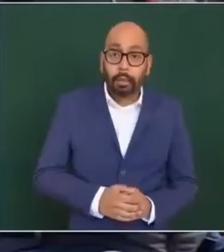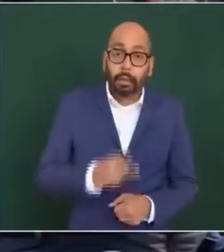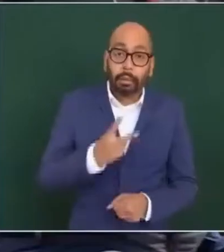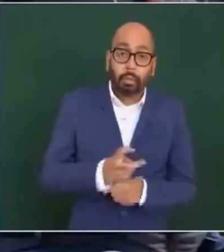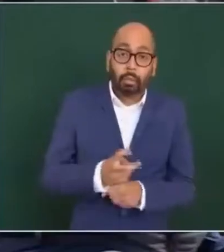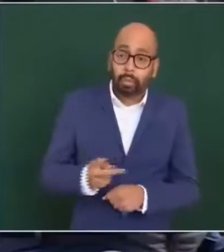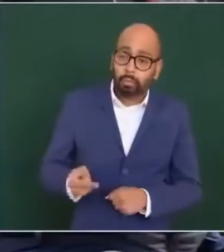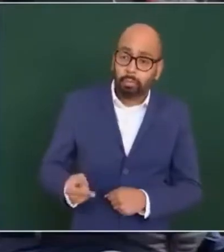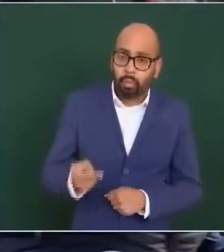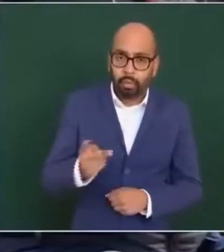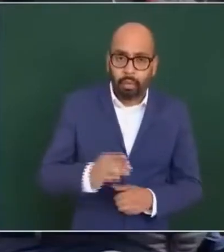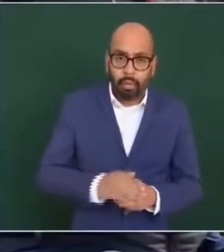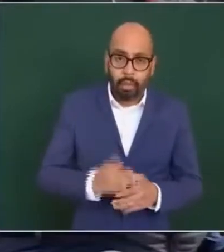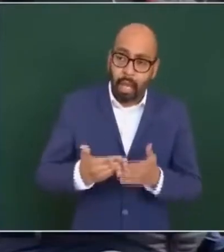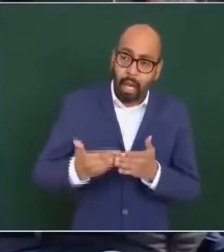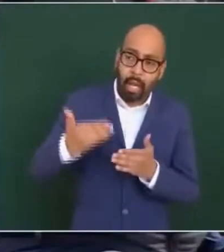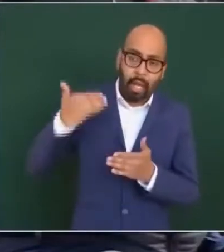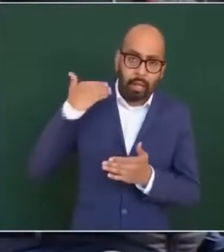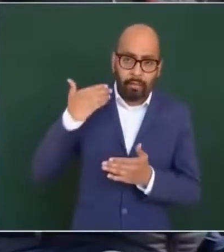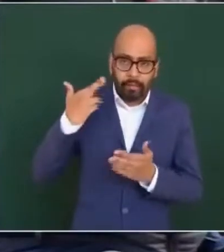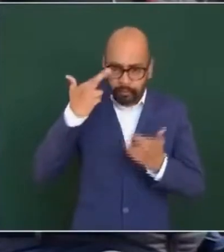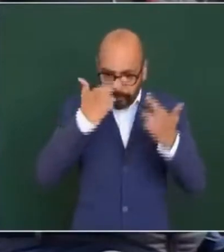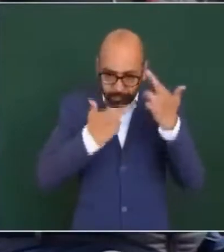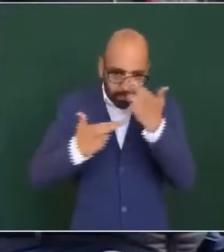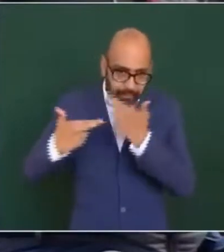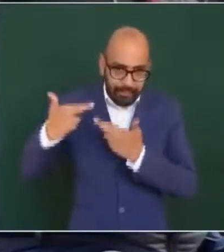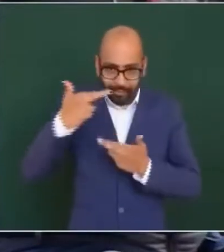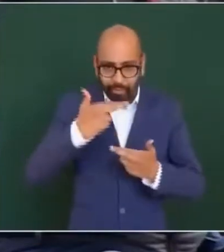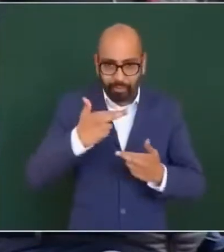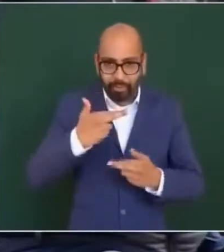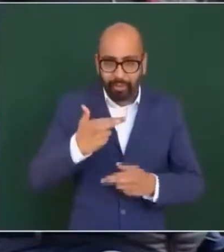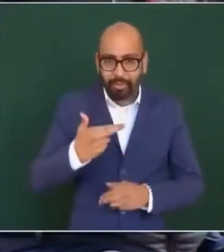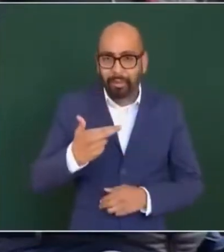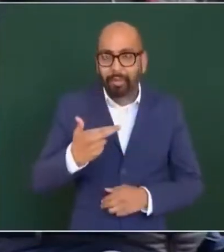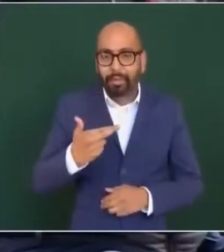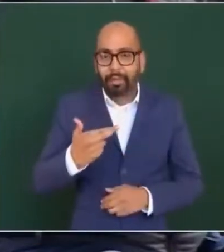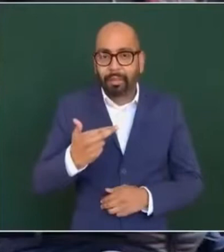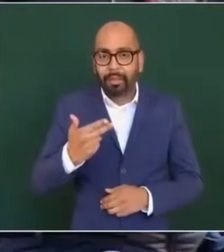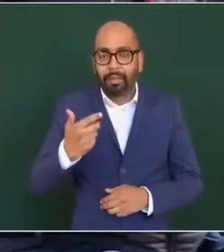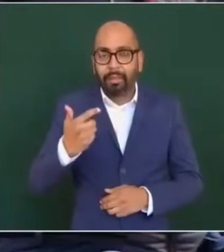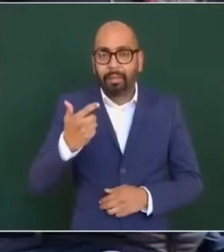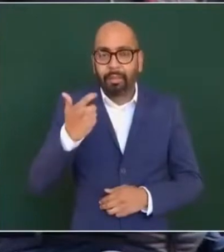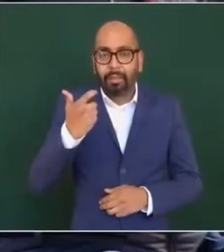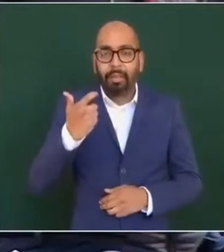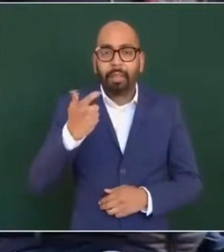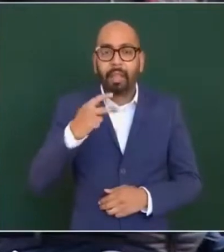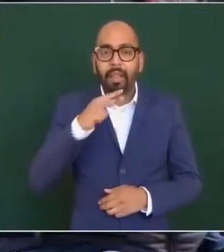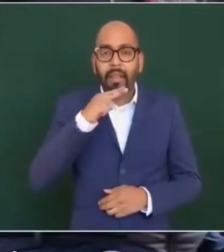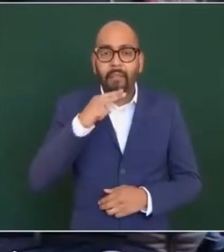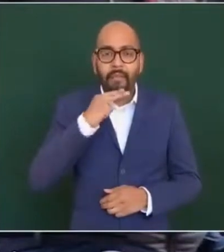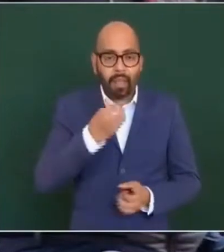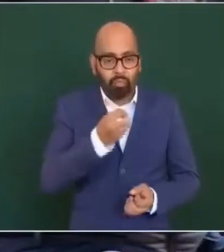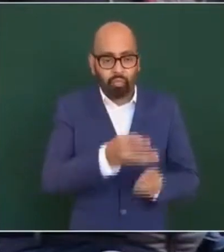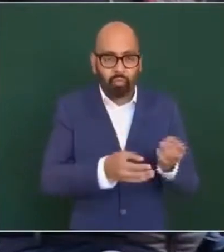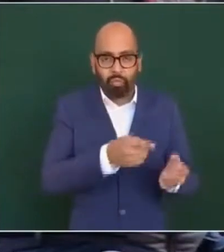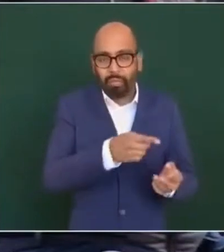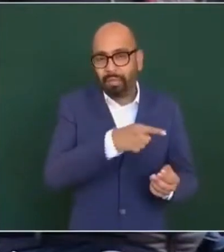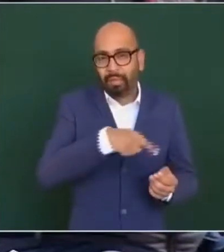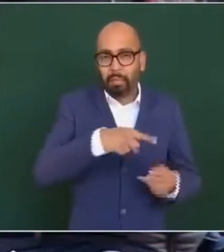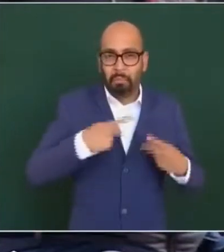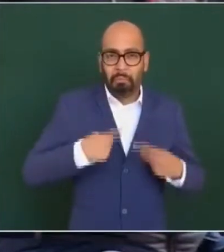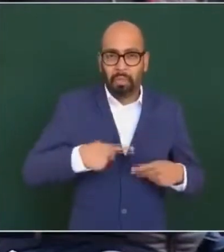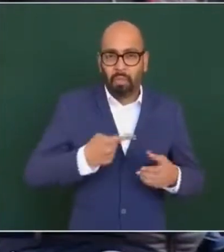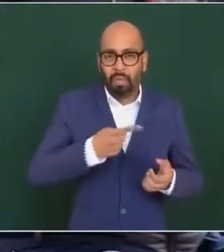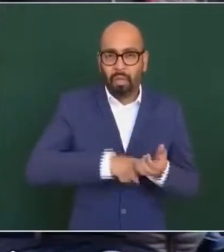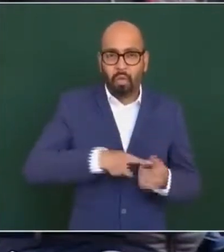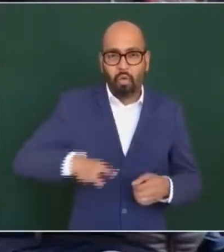Se hizo una revisión de los aguinaldos que van a obtener la alta burocracia en los tres poderes